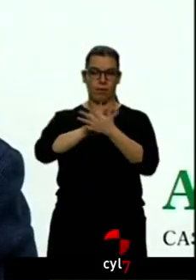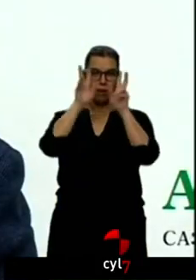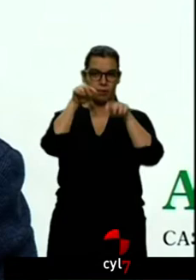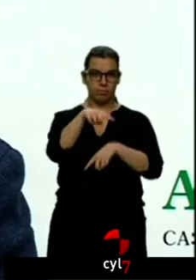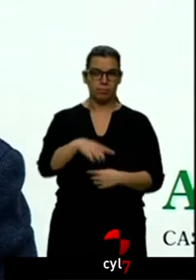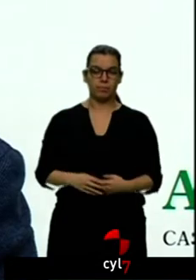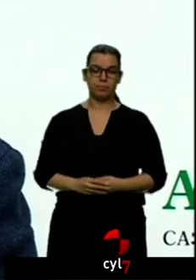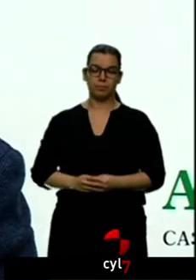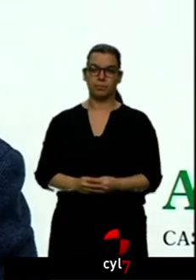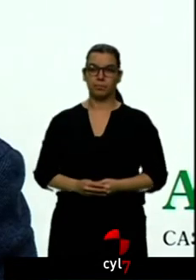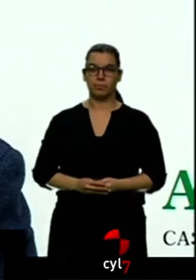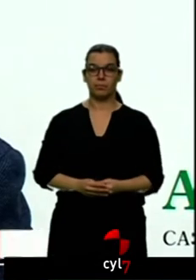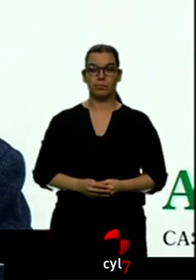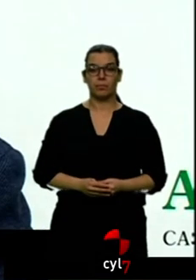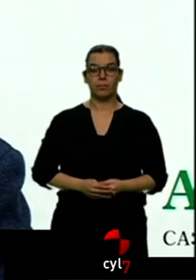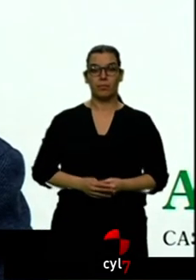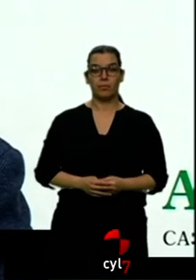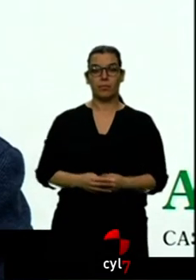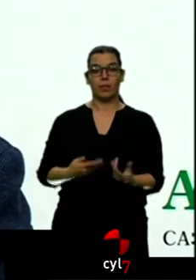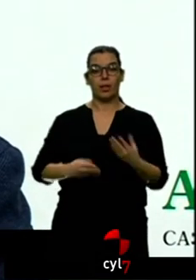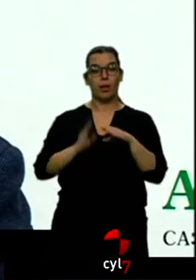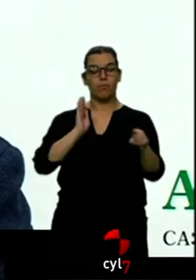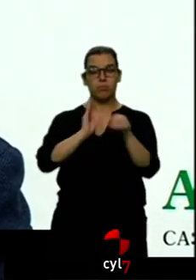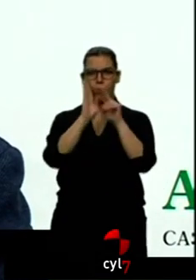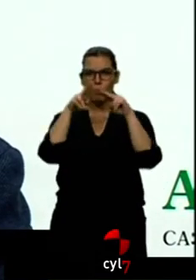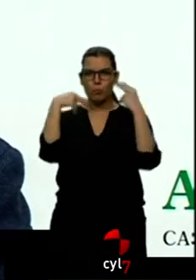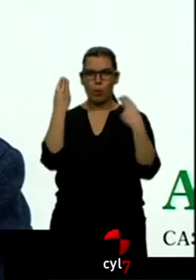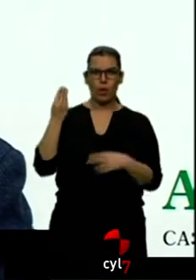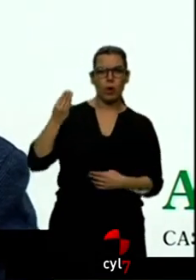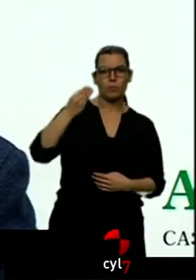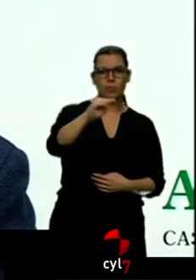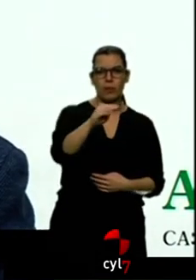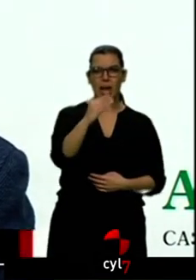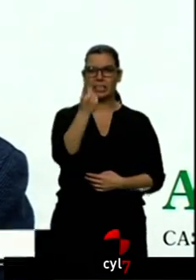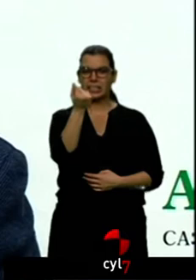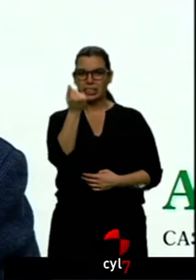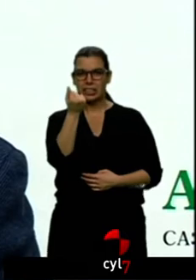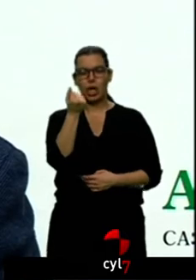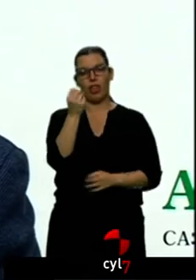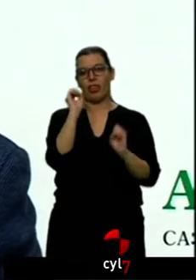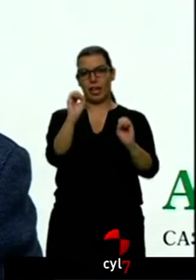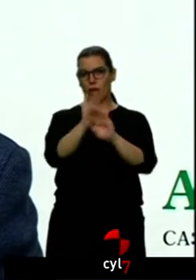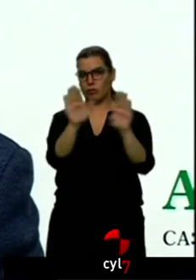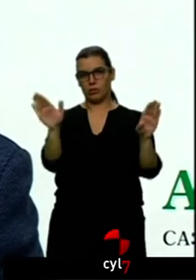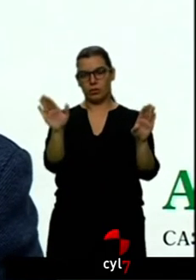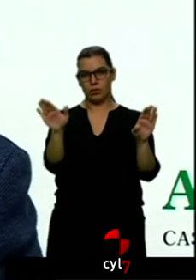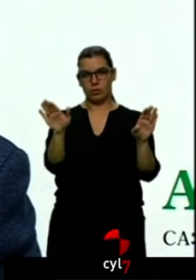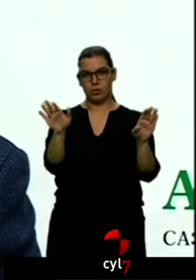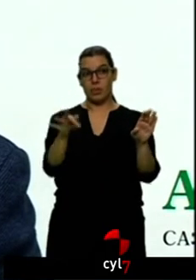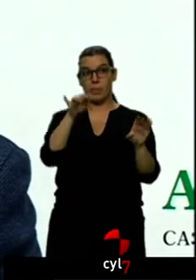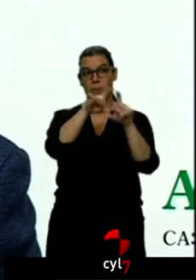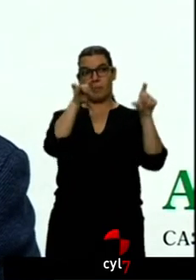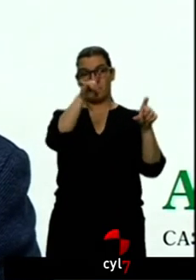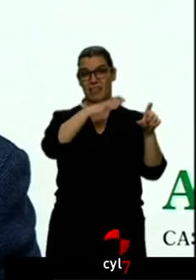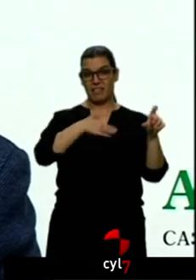No se puede poner de ayudas públicas a la remolacha ni un euro más y menos a quien se quiere marchar.